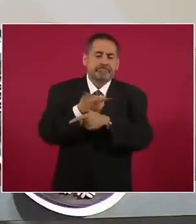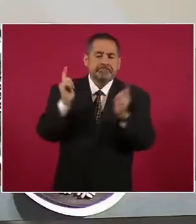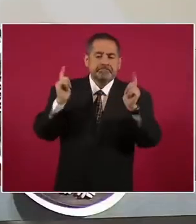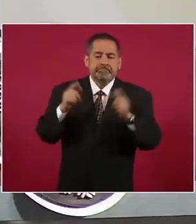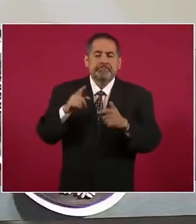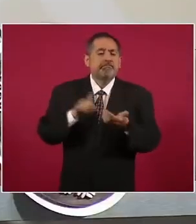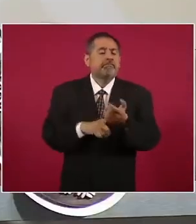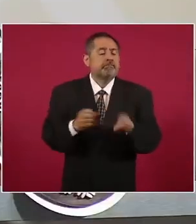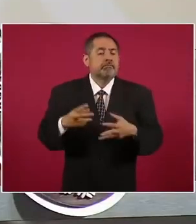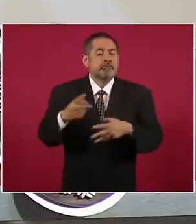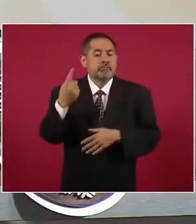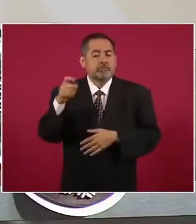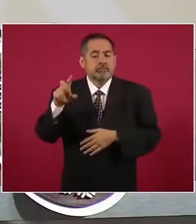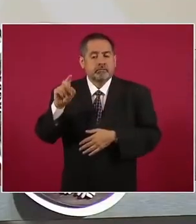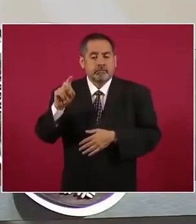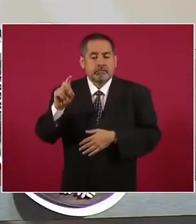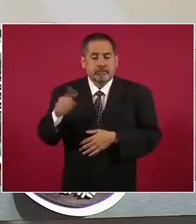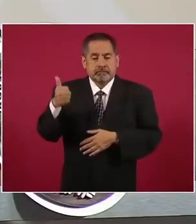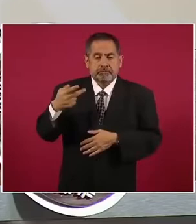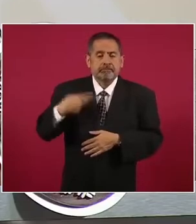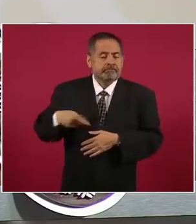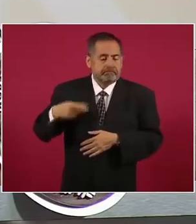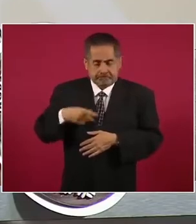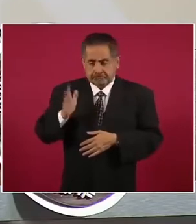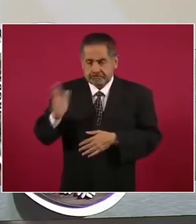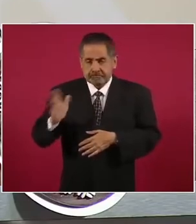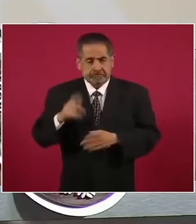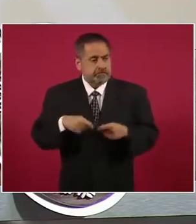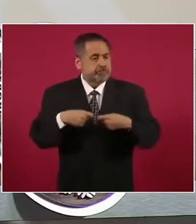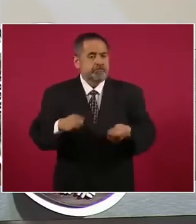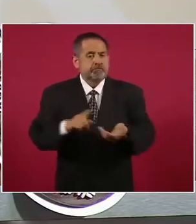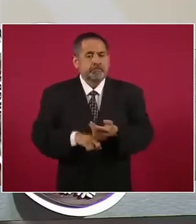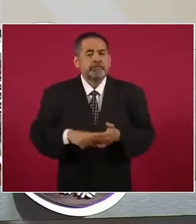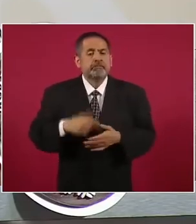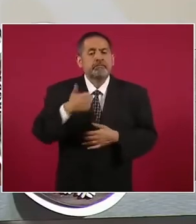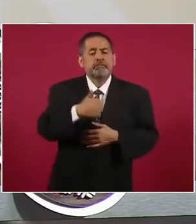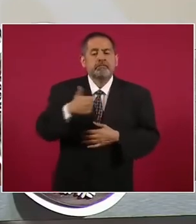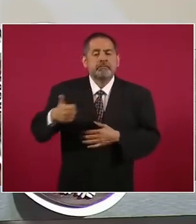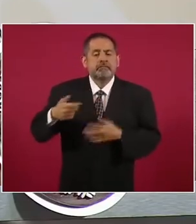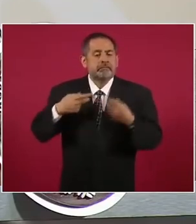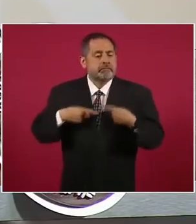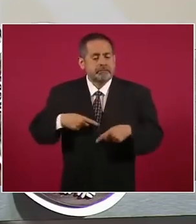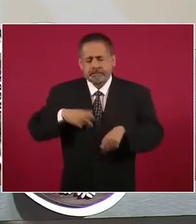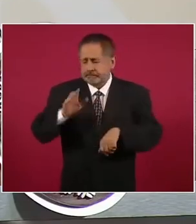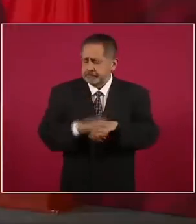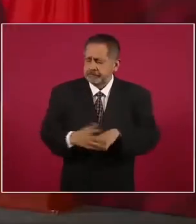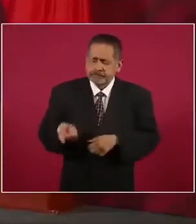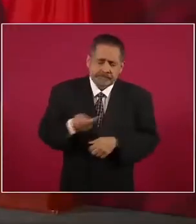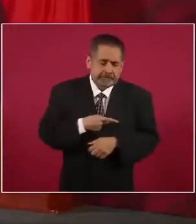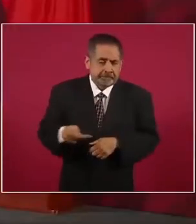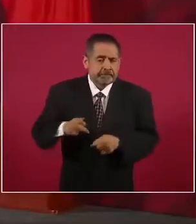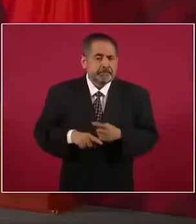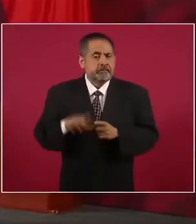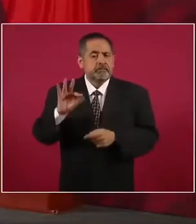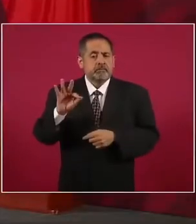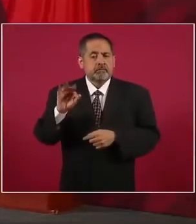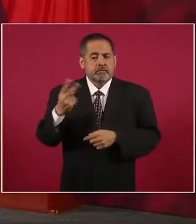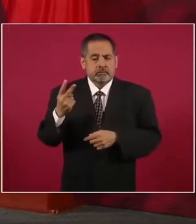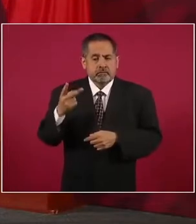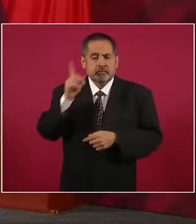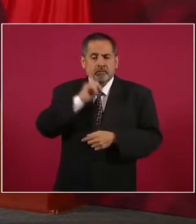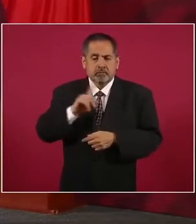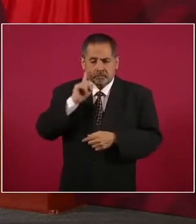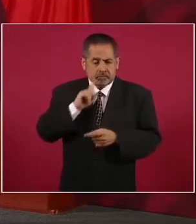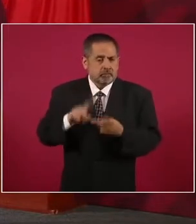a 136 personas, 66 de ellas en pobreza, 42 mujeres,